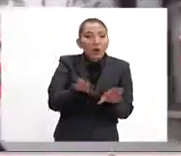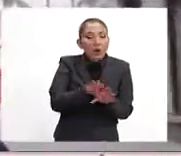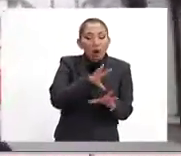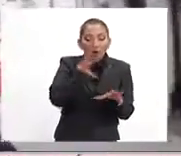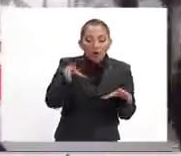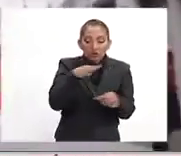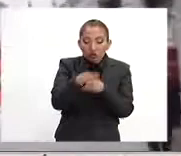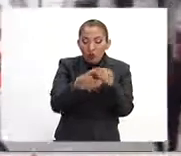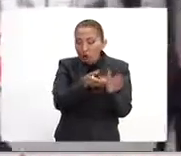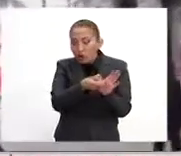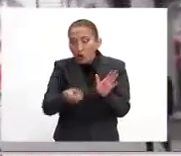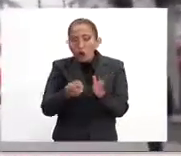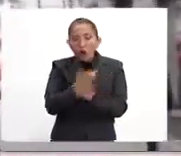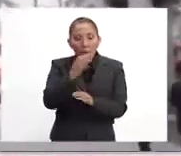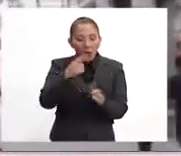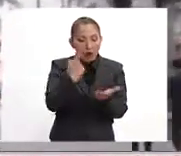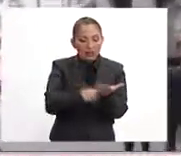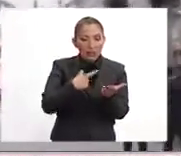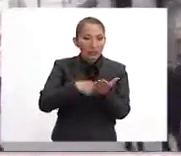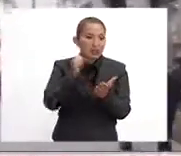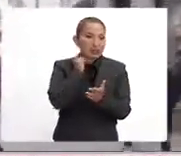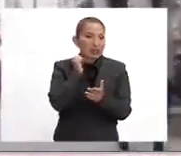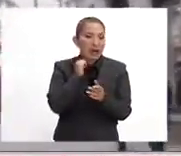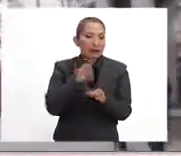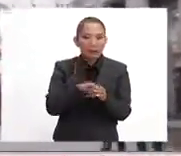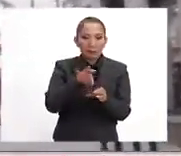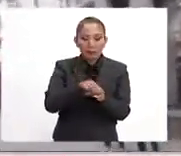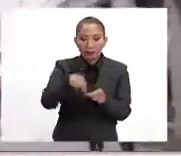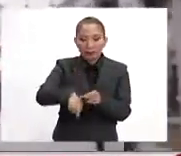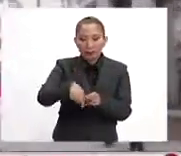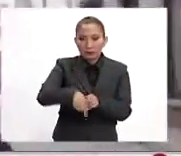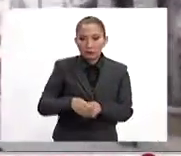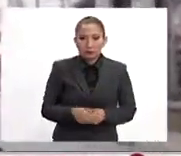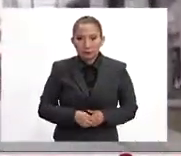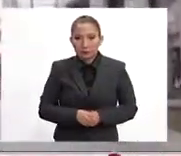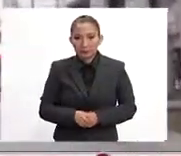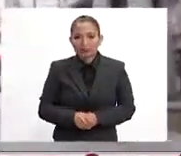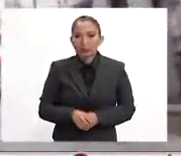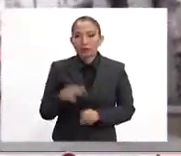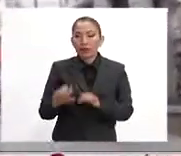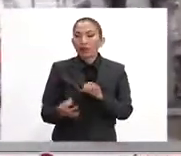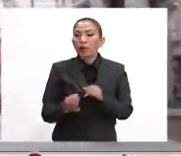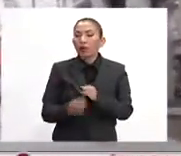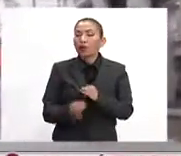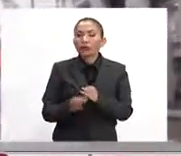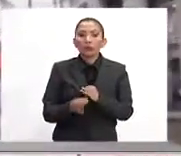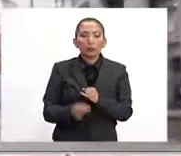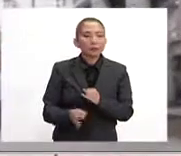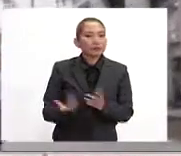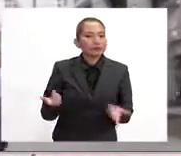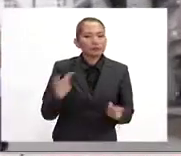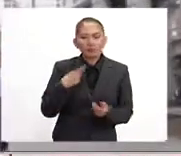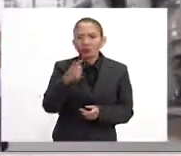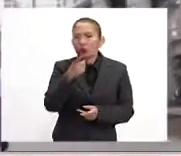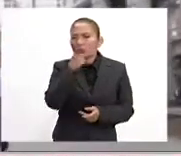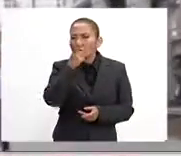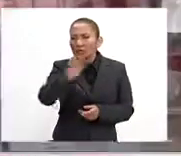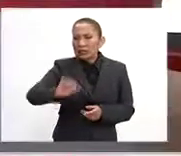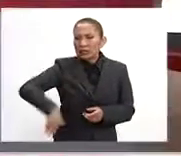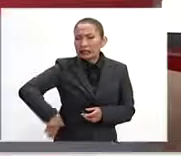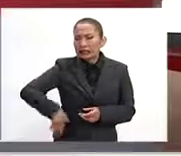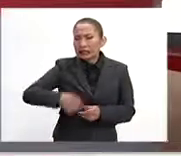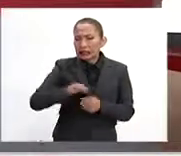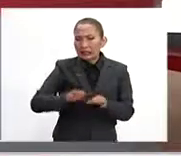compuesto el nuevo parlamento en las elecciones para el día de hoy. Finalmente, Javier, comentaste algo interesante,